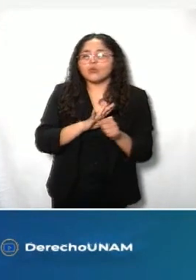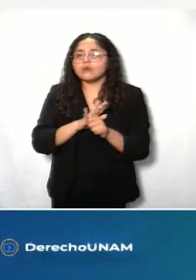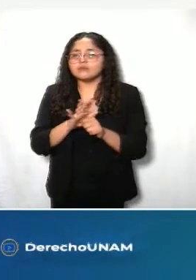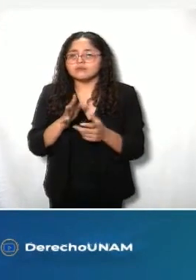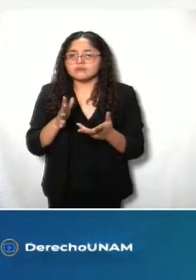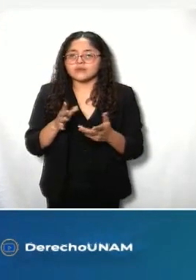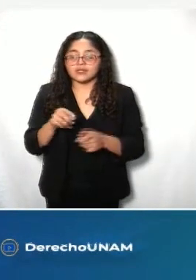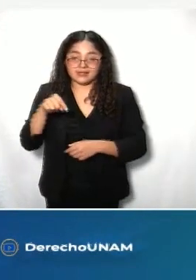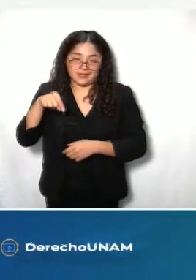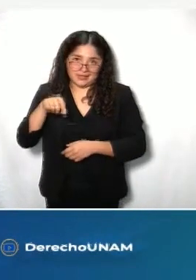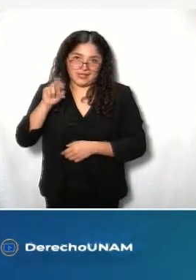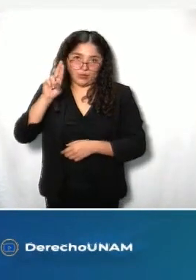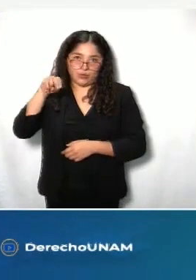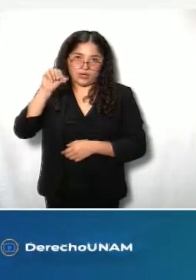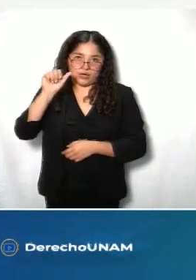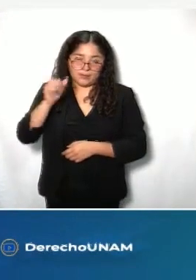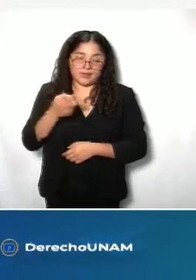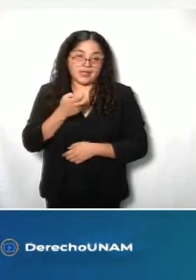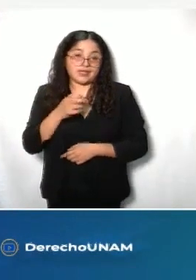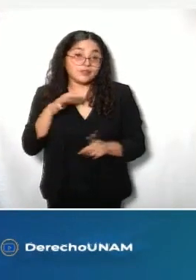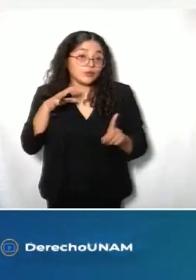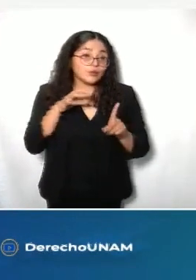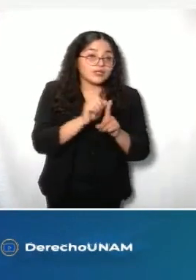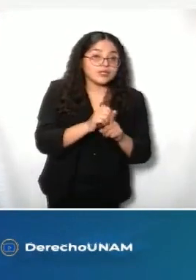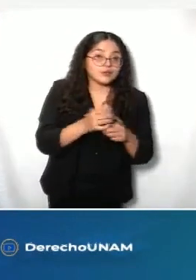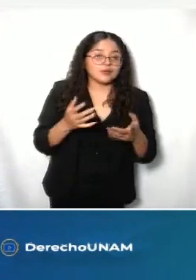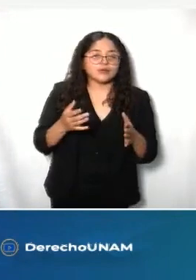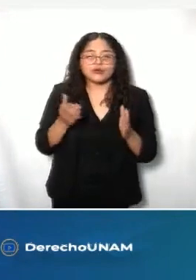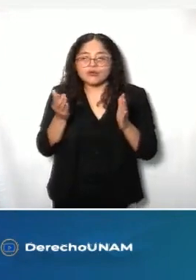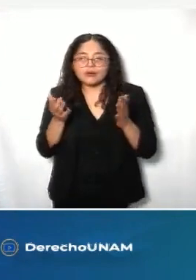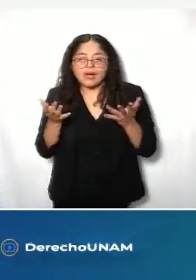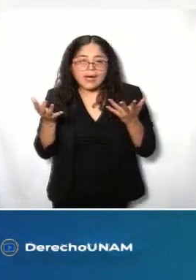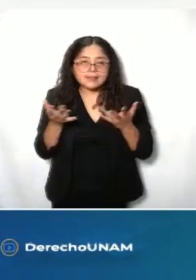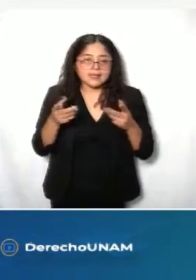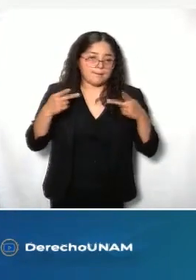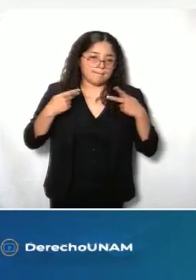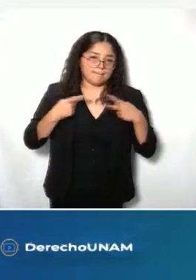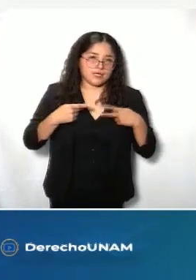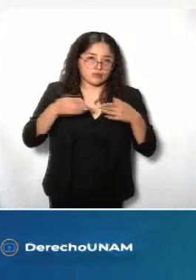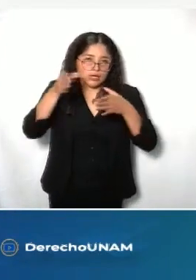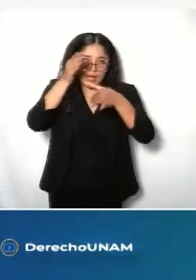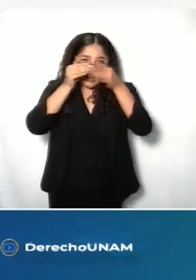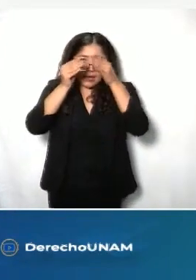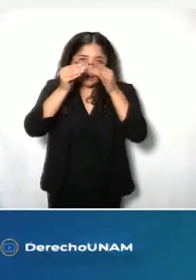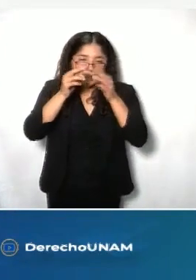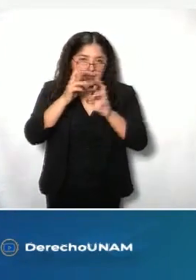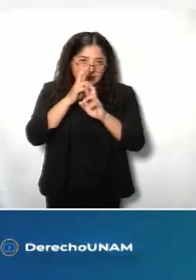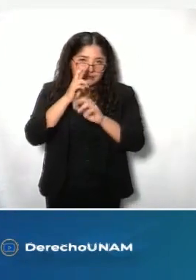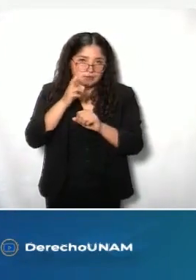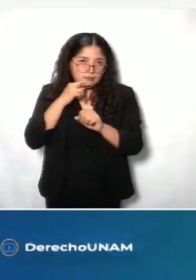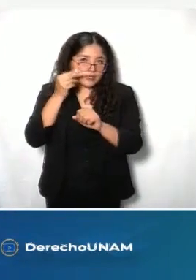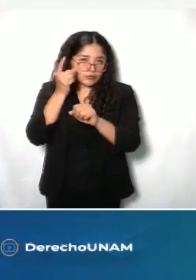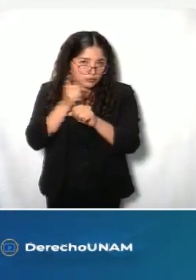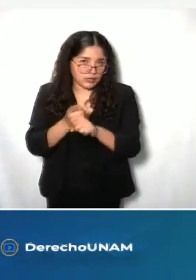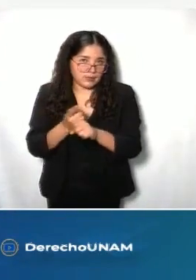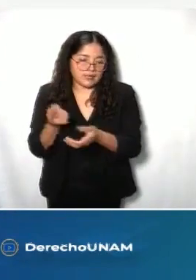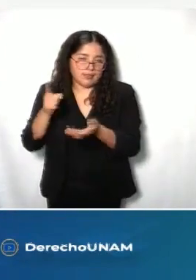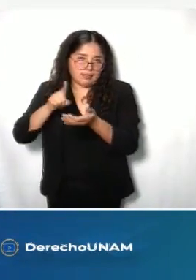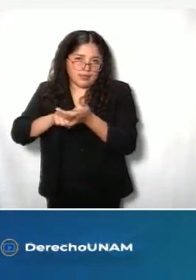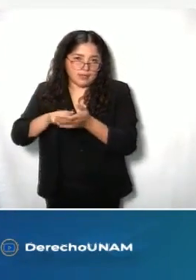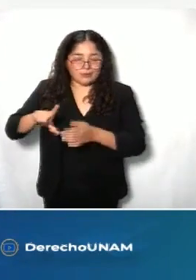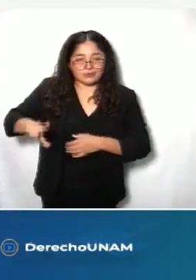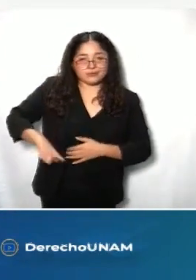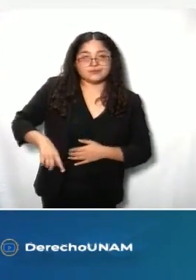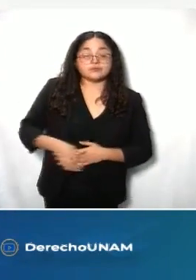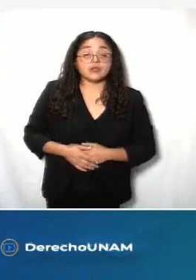tiene esta Casa de Estudios, que es generar ciudadanía responsable. Aquí hemos dicho que primero enseñamos o vamos a